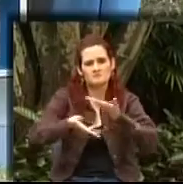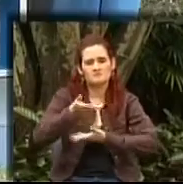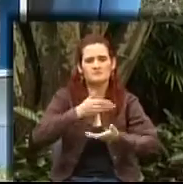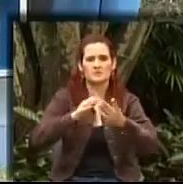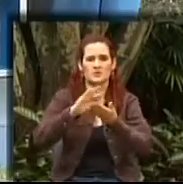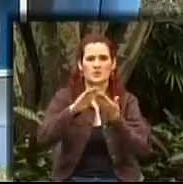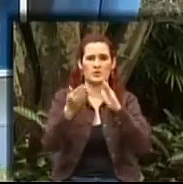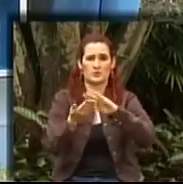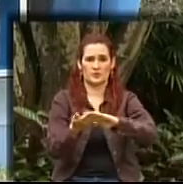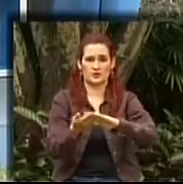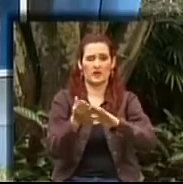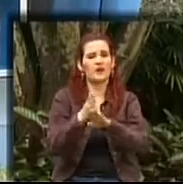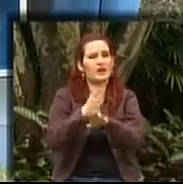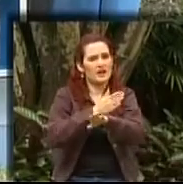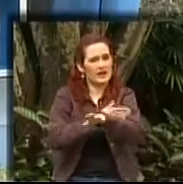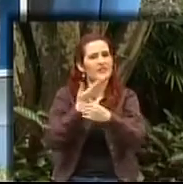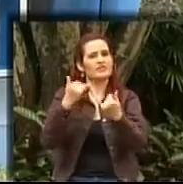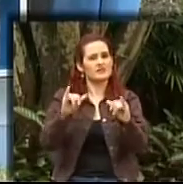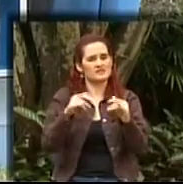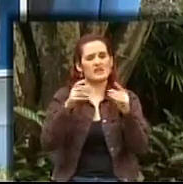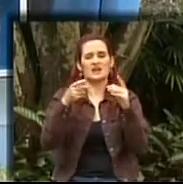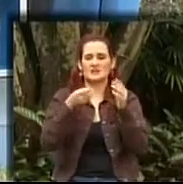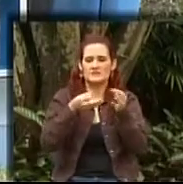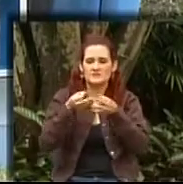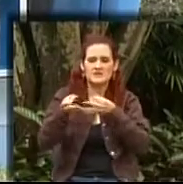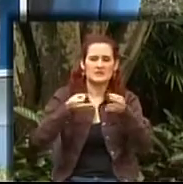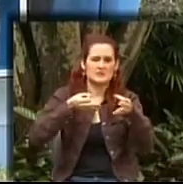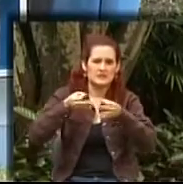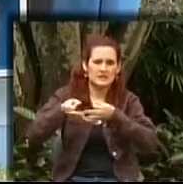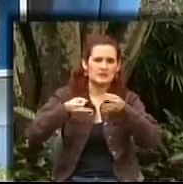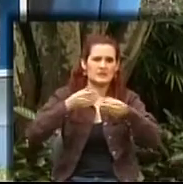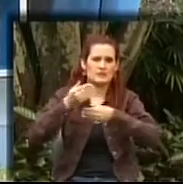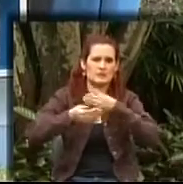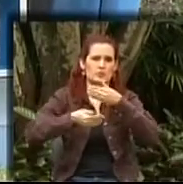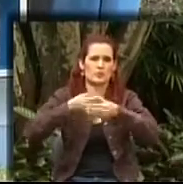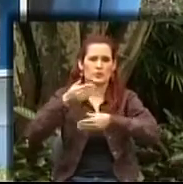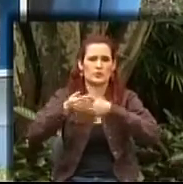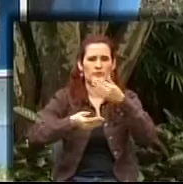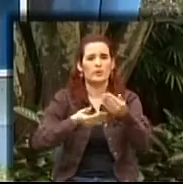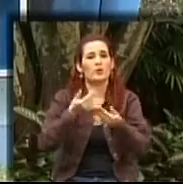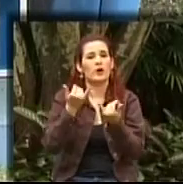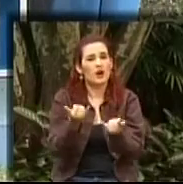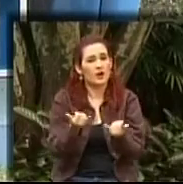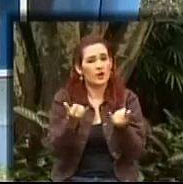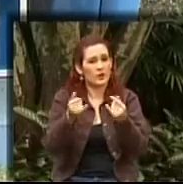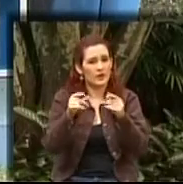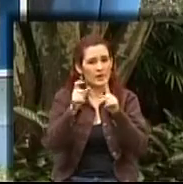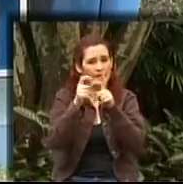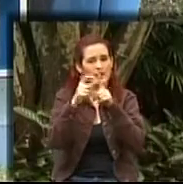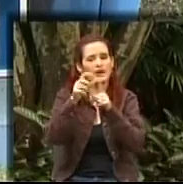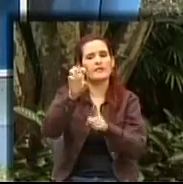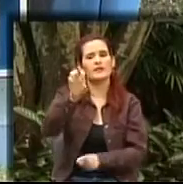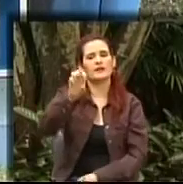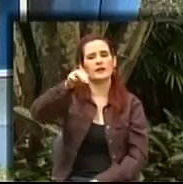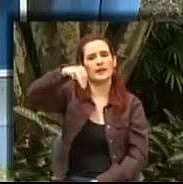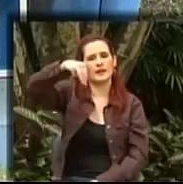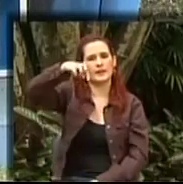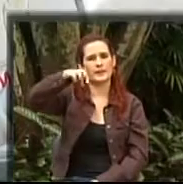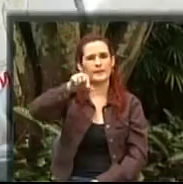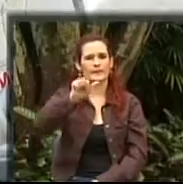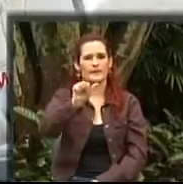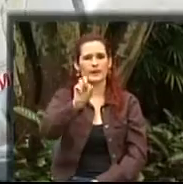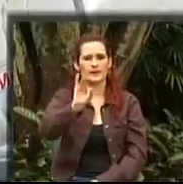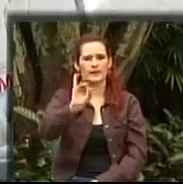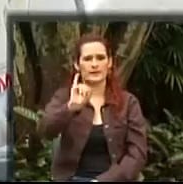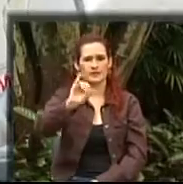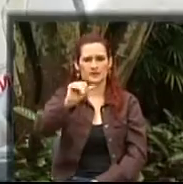Beatriz, que de ese tema ya hemos dado en estos días unas puntadas interesantes. Recuerden esta palabrita clave, empatía, ¿no? ¿Qué es la empatía? La empatía es